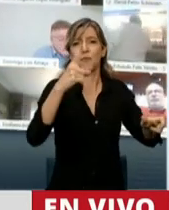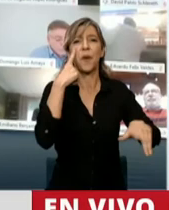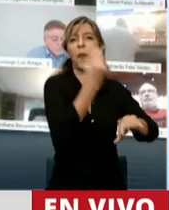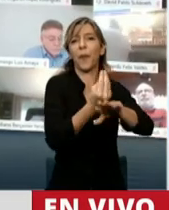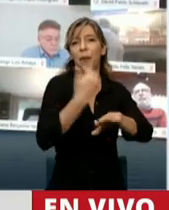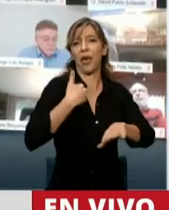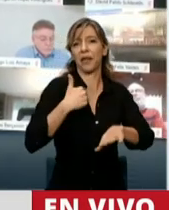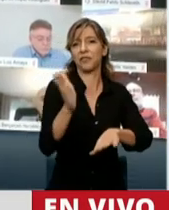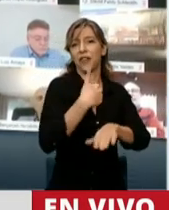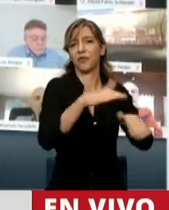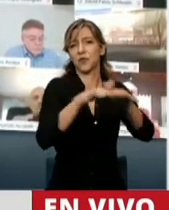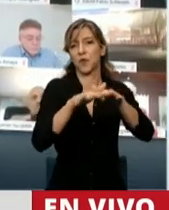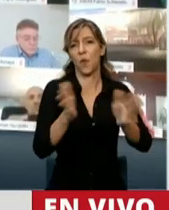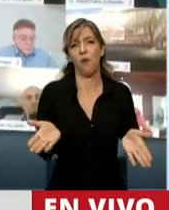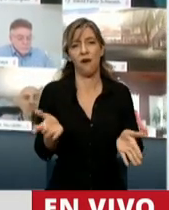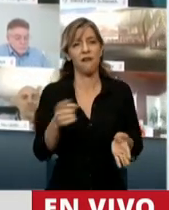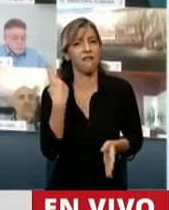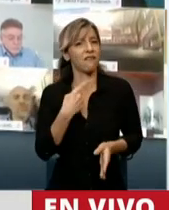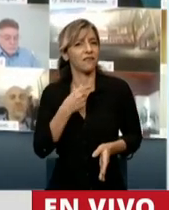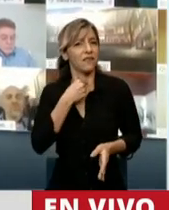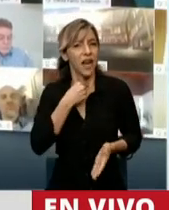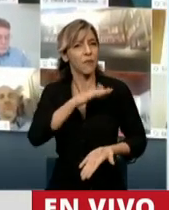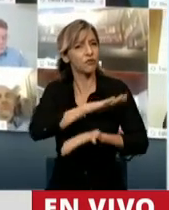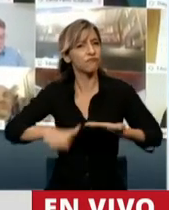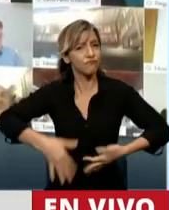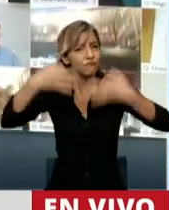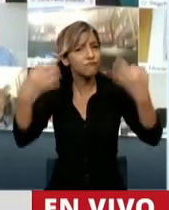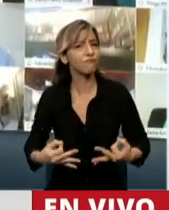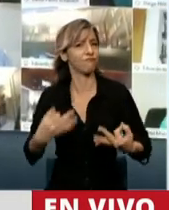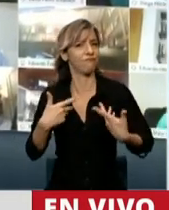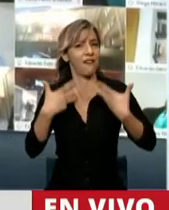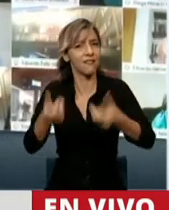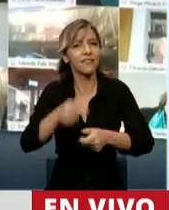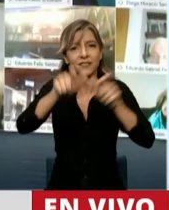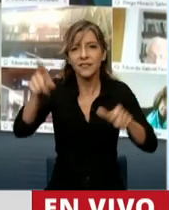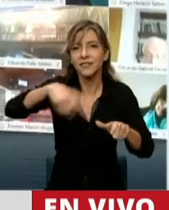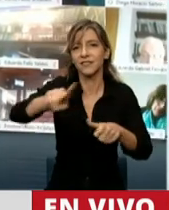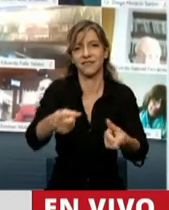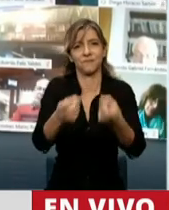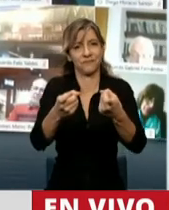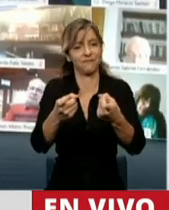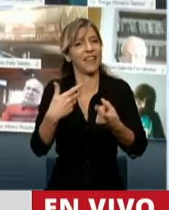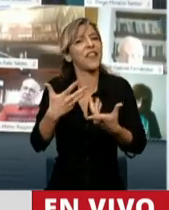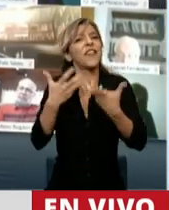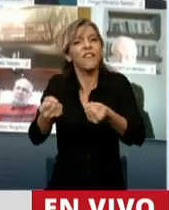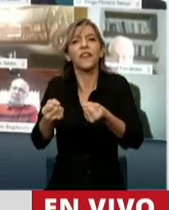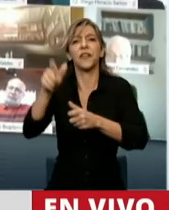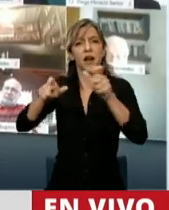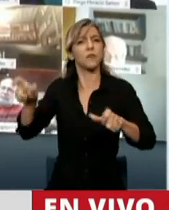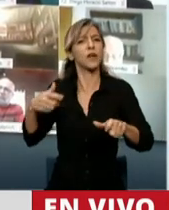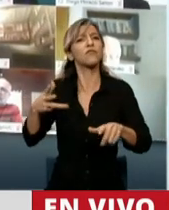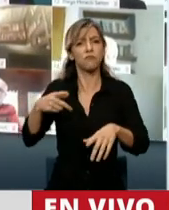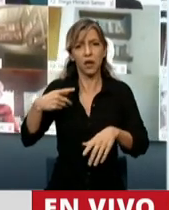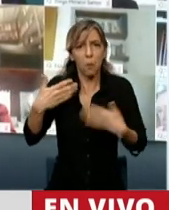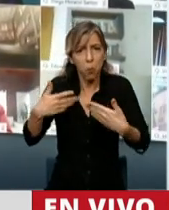eso vamos a seguir exigiendo transparencia, ayudando a quien lo necesita, defendiendo a los contribuyentes cumplidores y